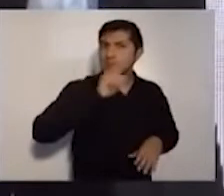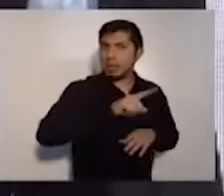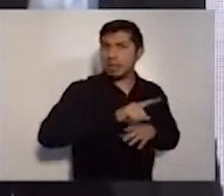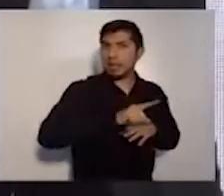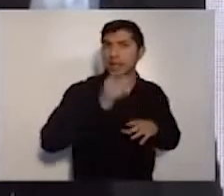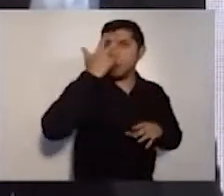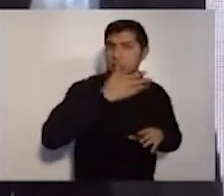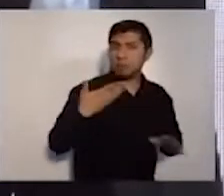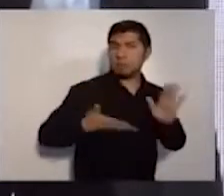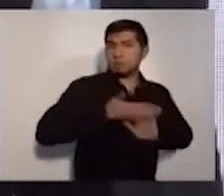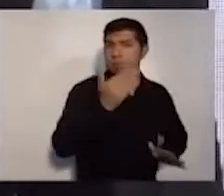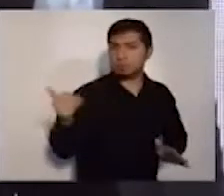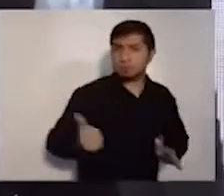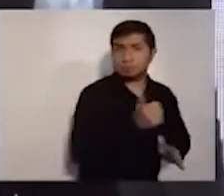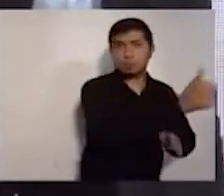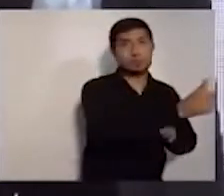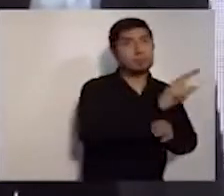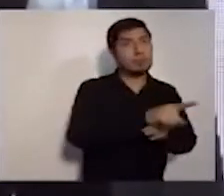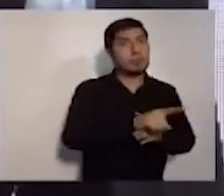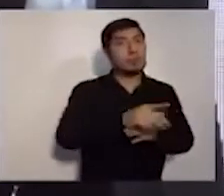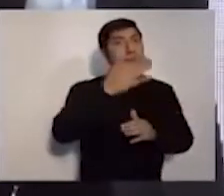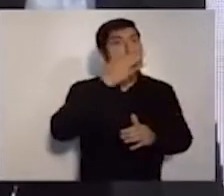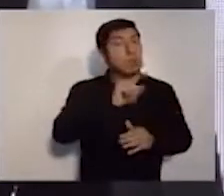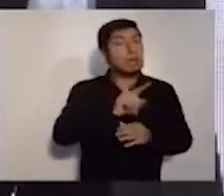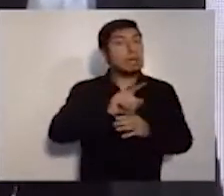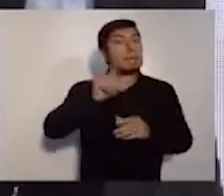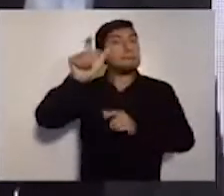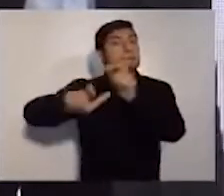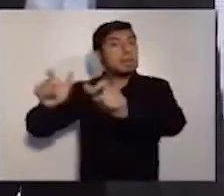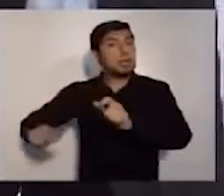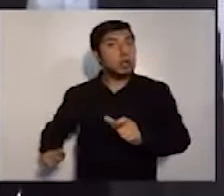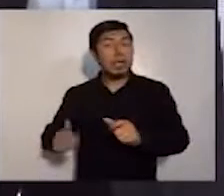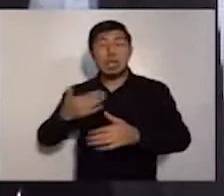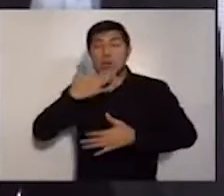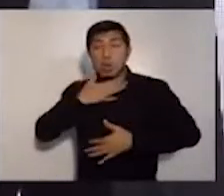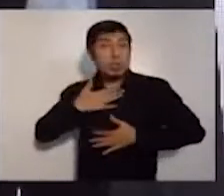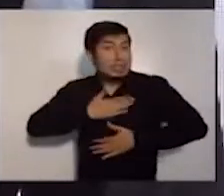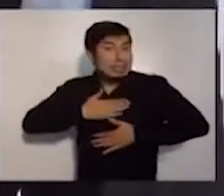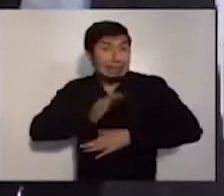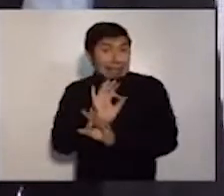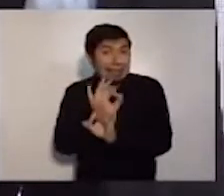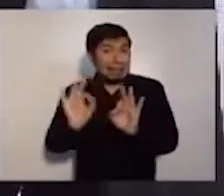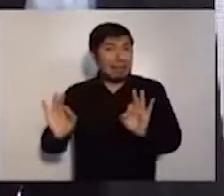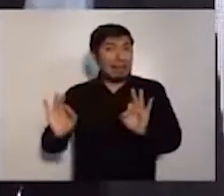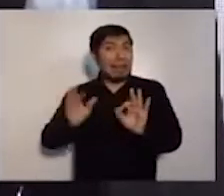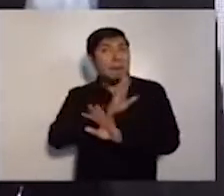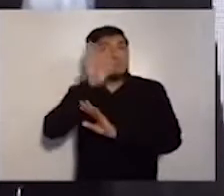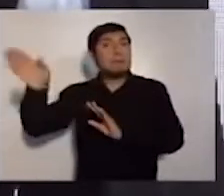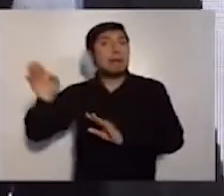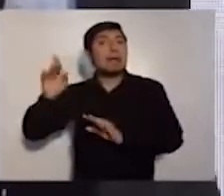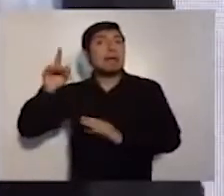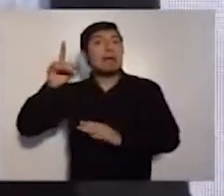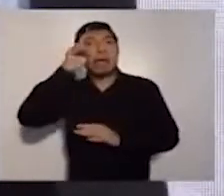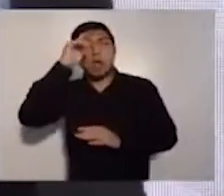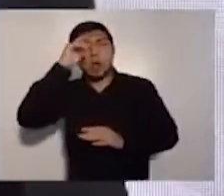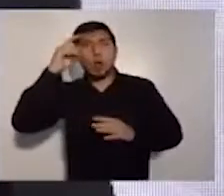El paciente que es COVID positivo, que no tiene síntomas, es decir, asintomático, va a estar en los hospitales de campaña.